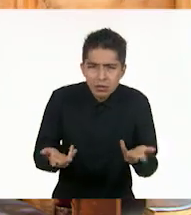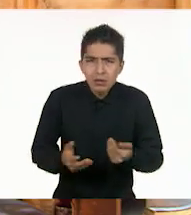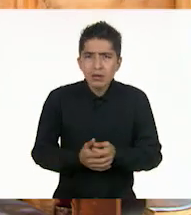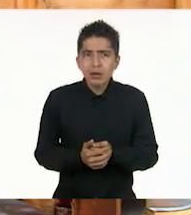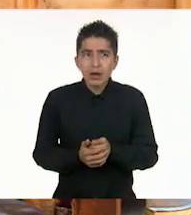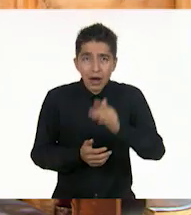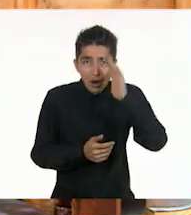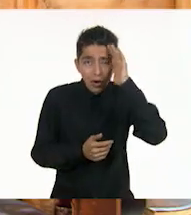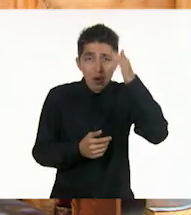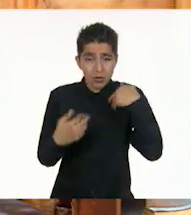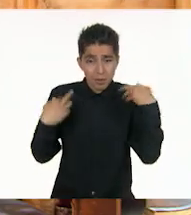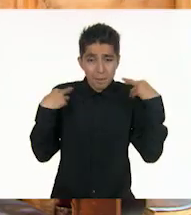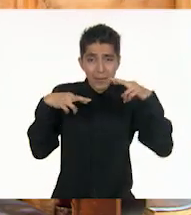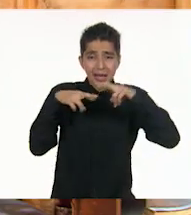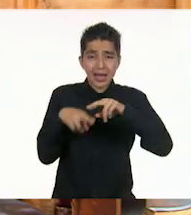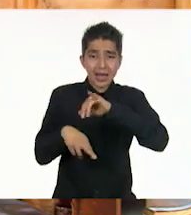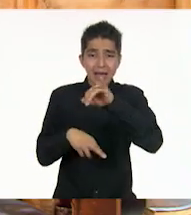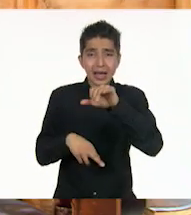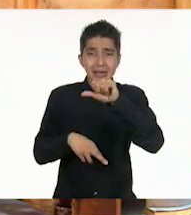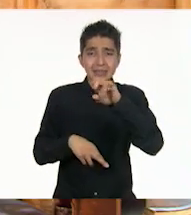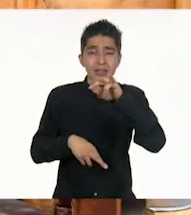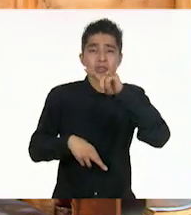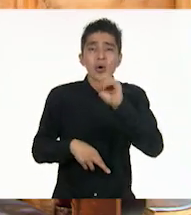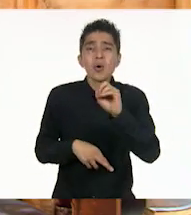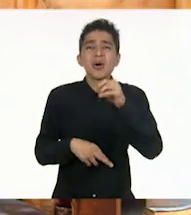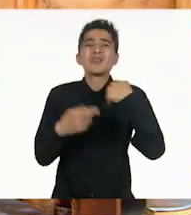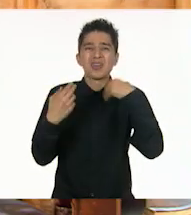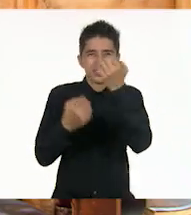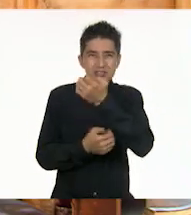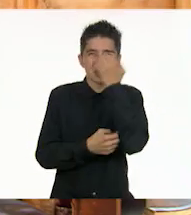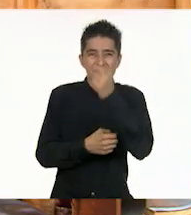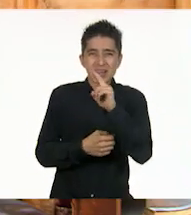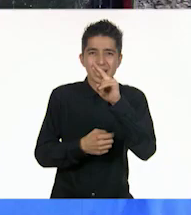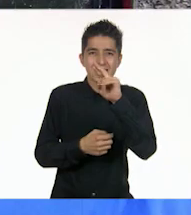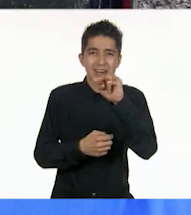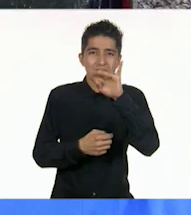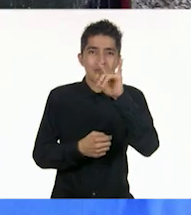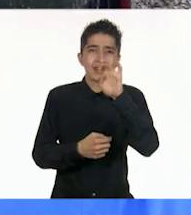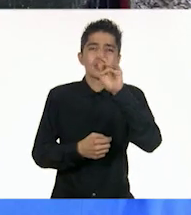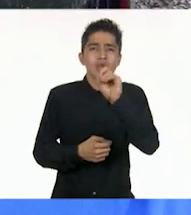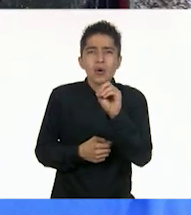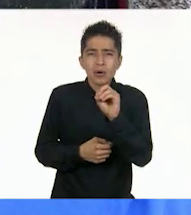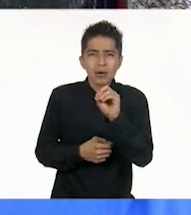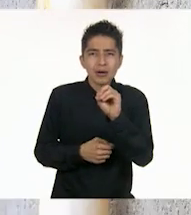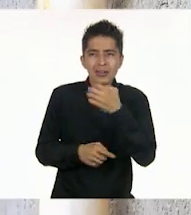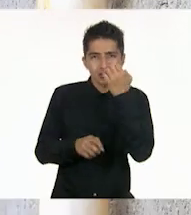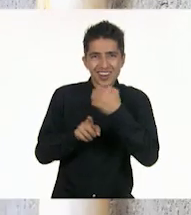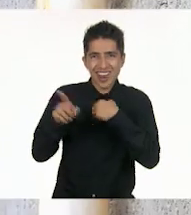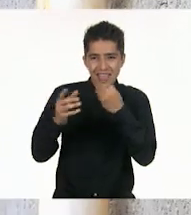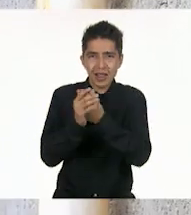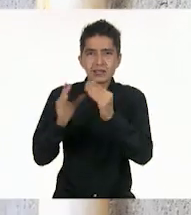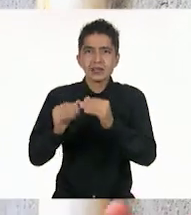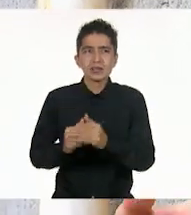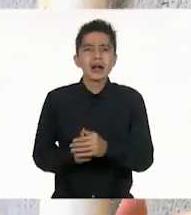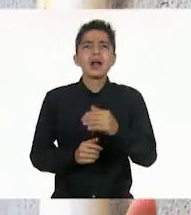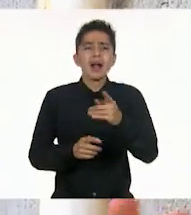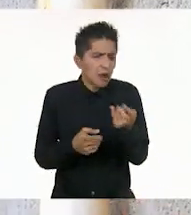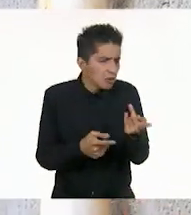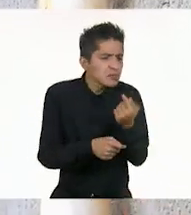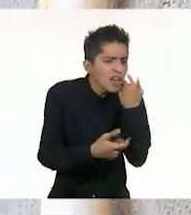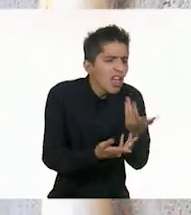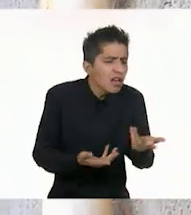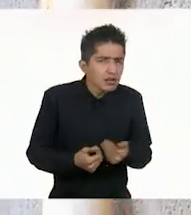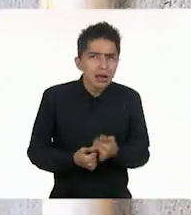Hola, soy el profesor Jacinto. Y doy clases en la escuela Rigoberta Menchú. ¿Y qué se le ofrece? Hablar con usted de su hija.